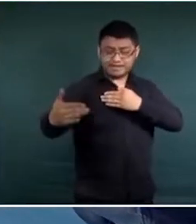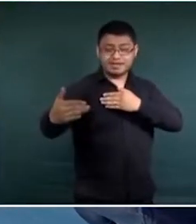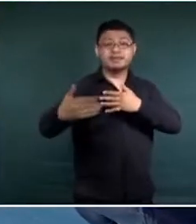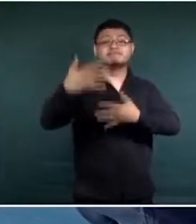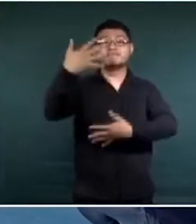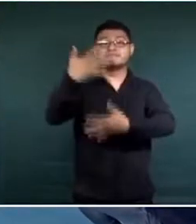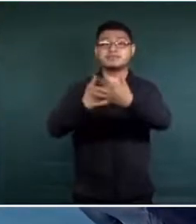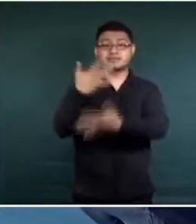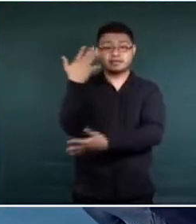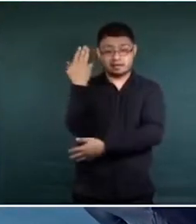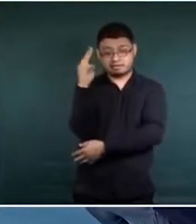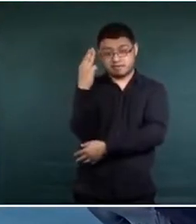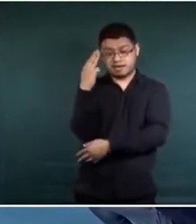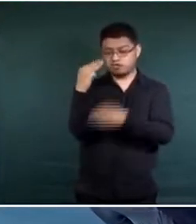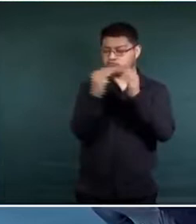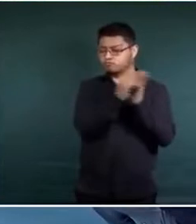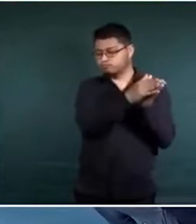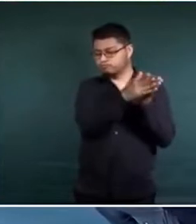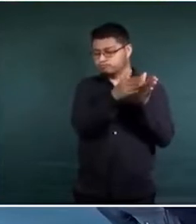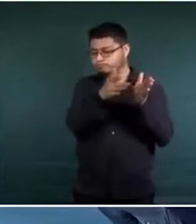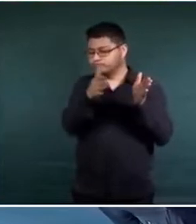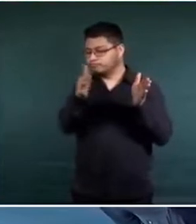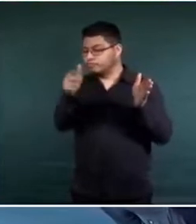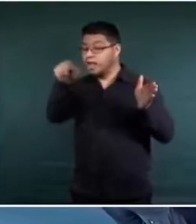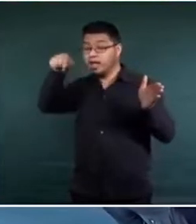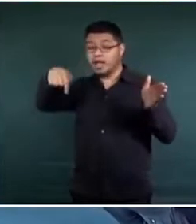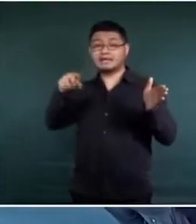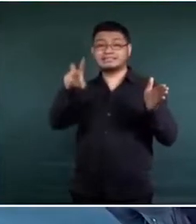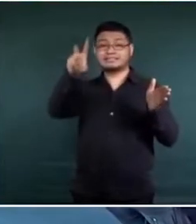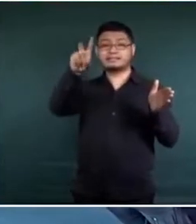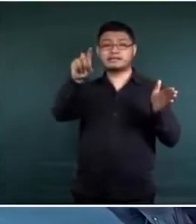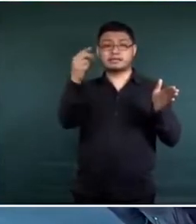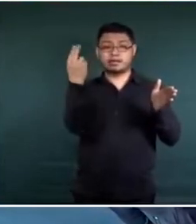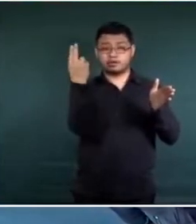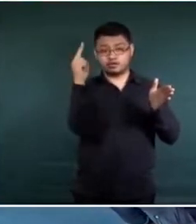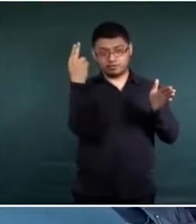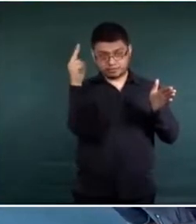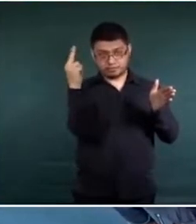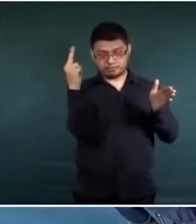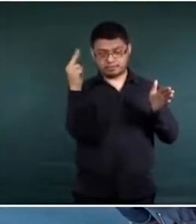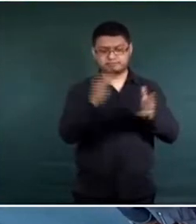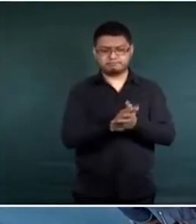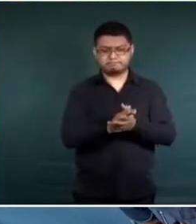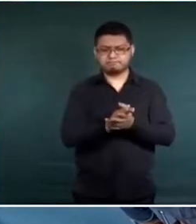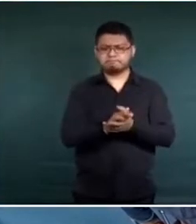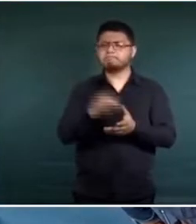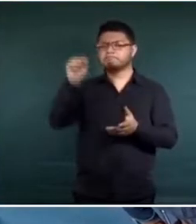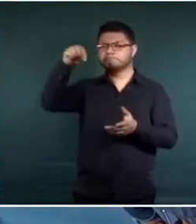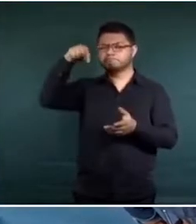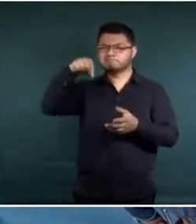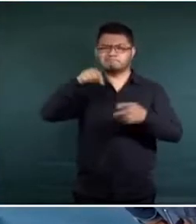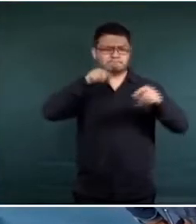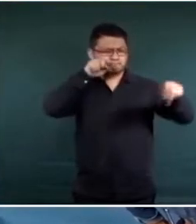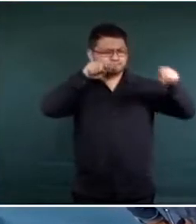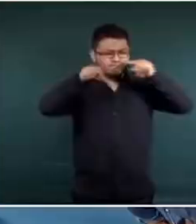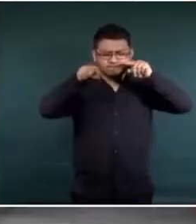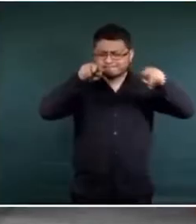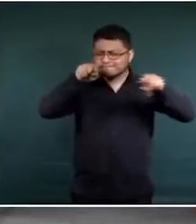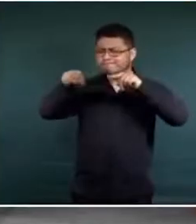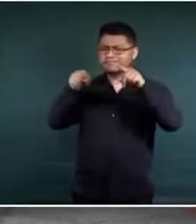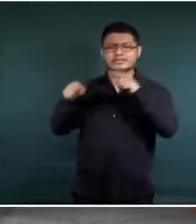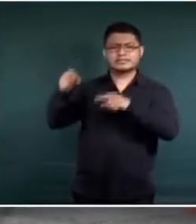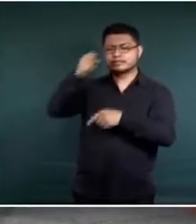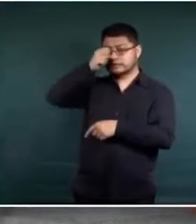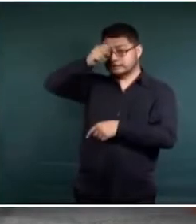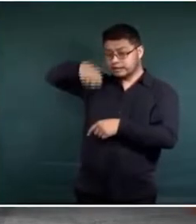concluye el 30 de noviembre. El Servicio Meteorológico Nacional y la Conagua